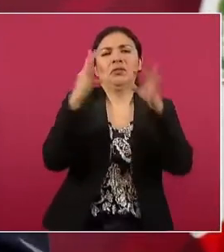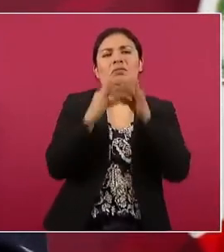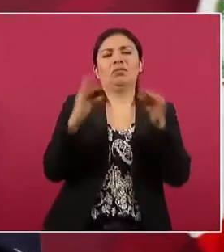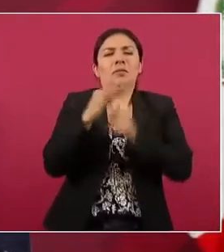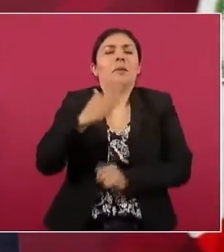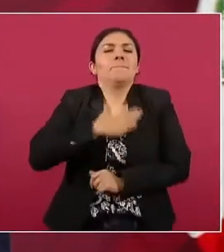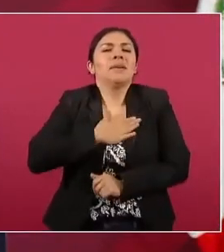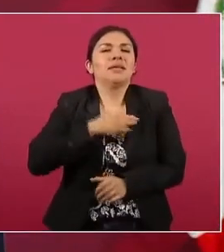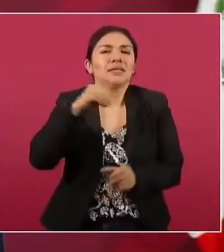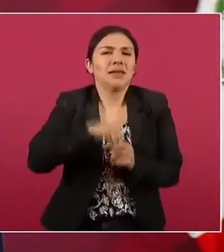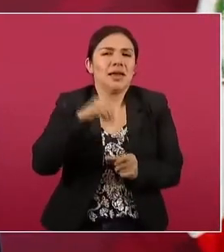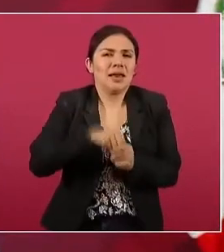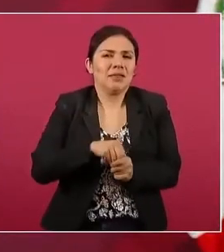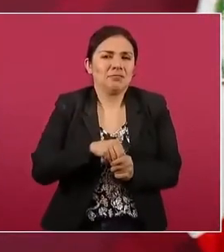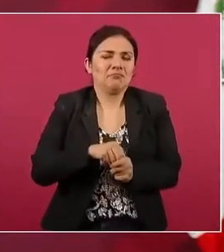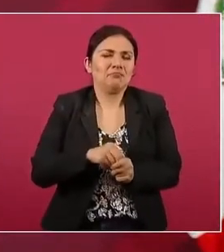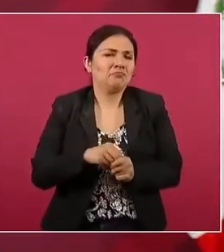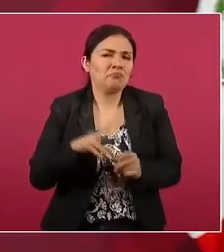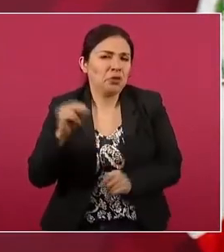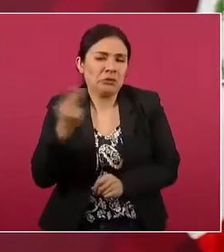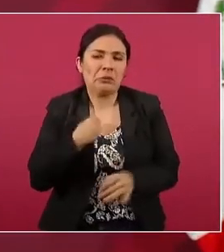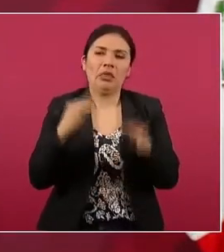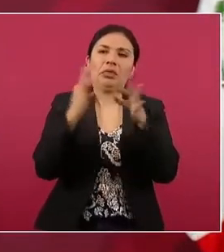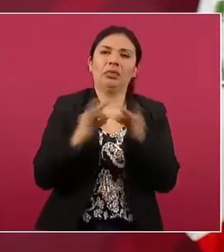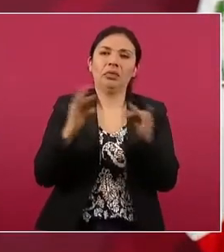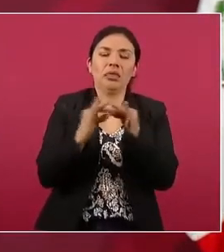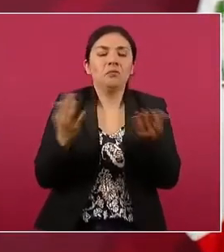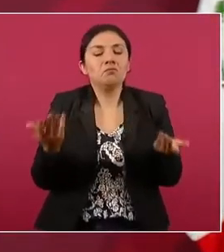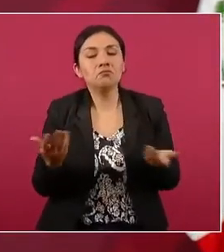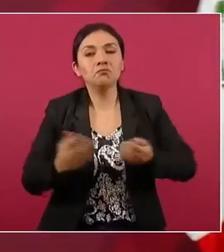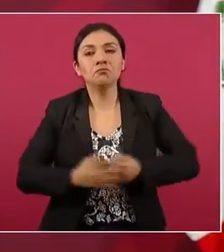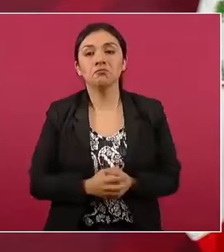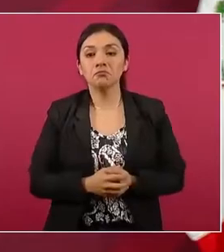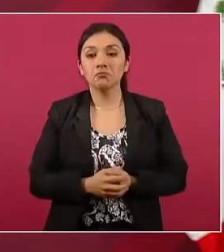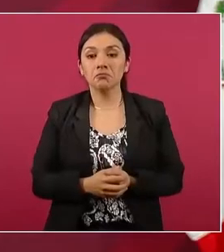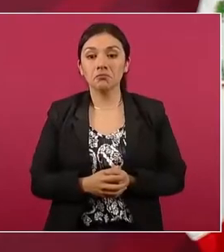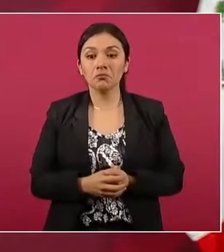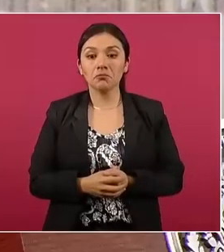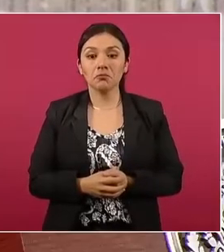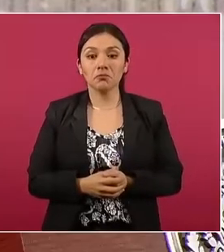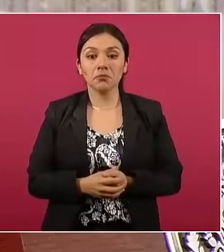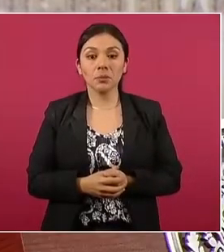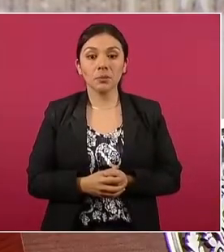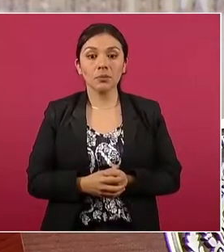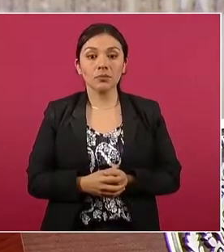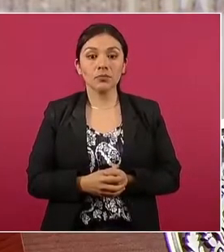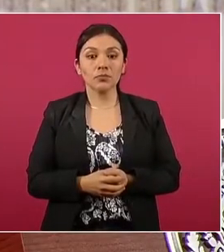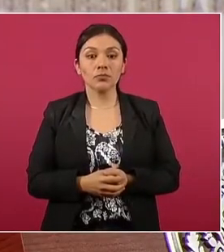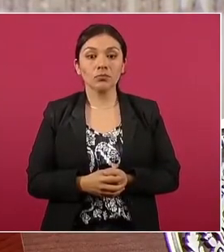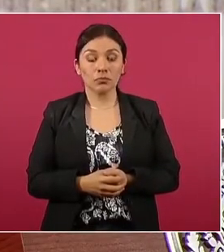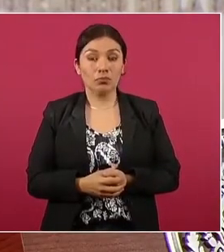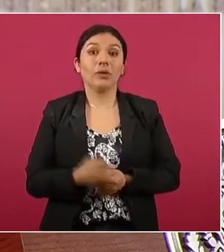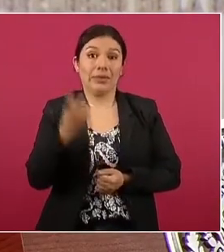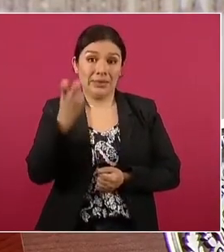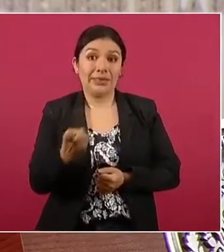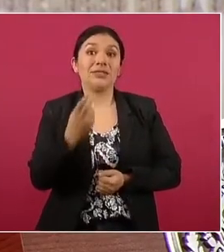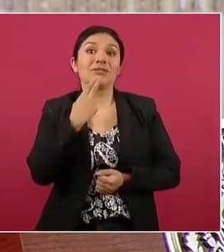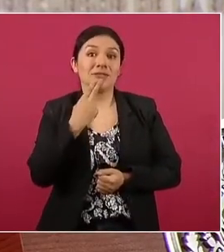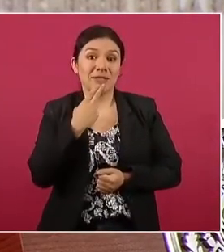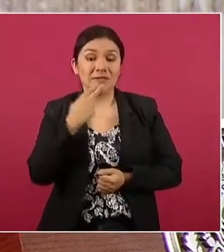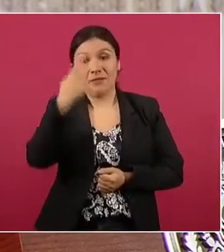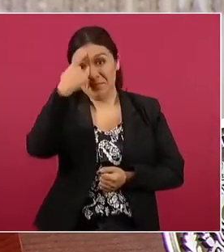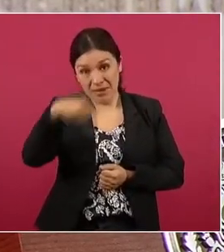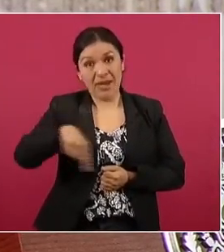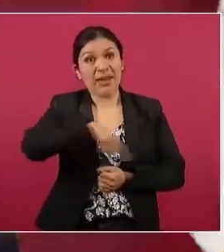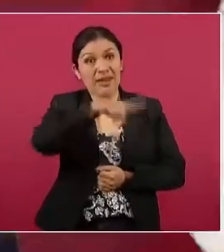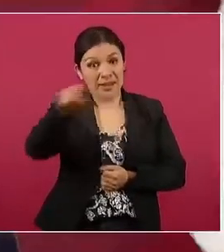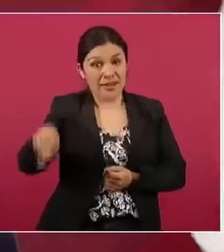secreto, pero sirve también para los nuestros.